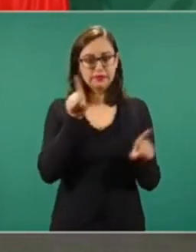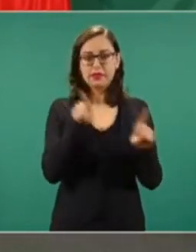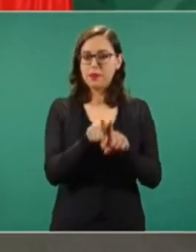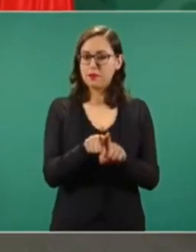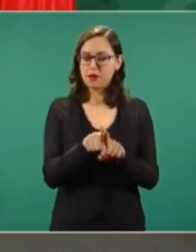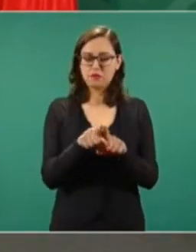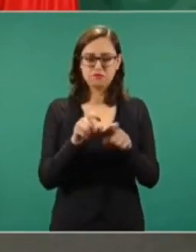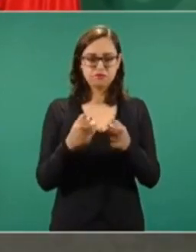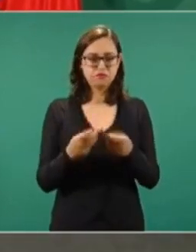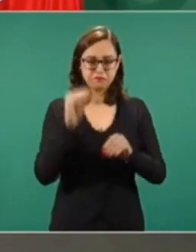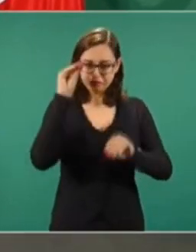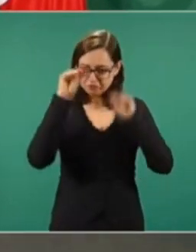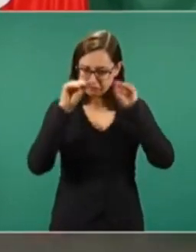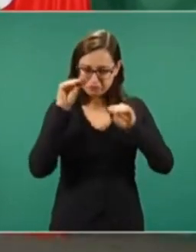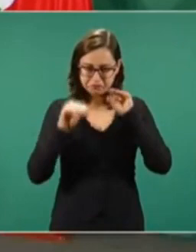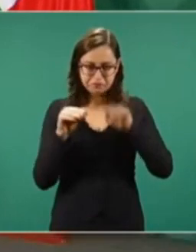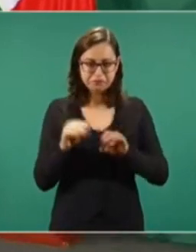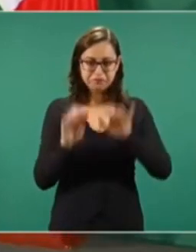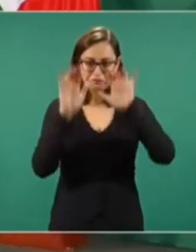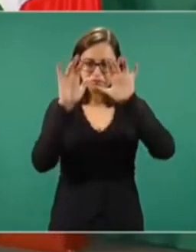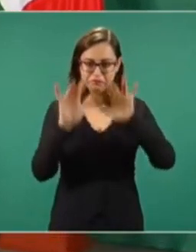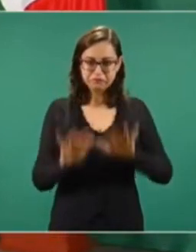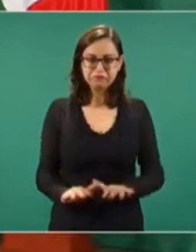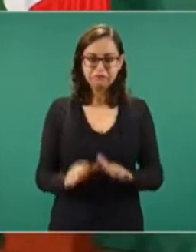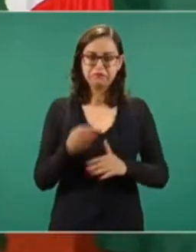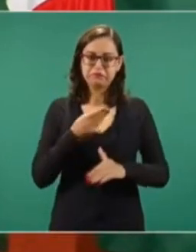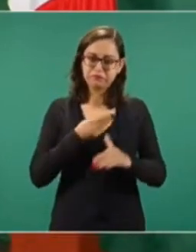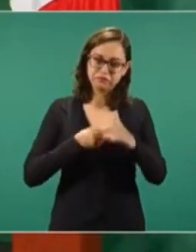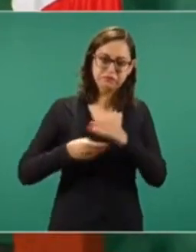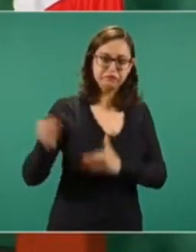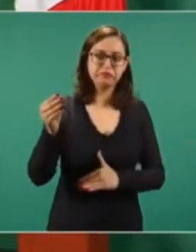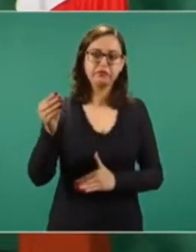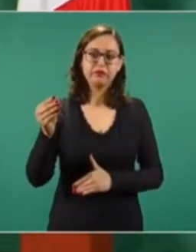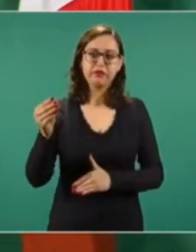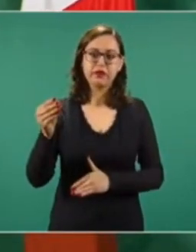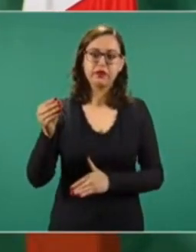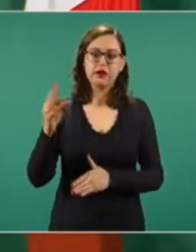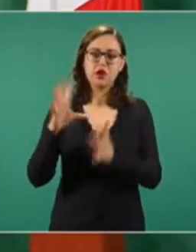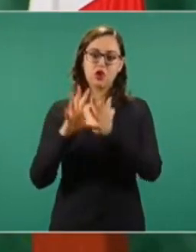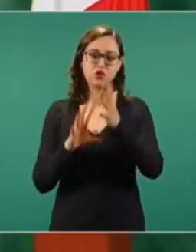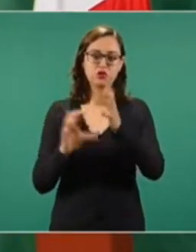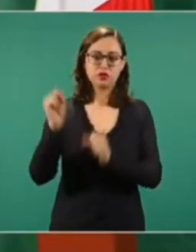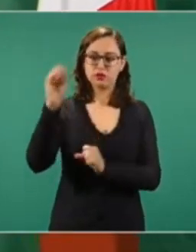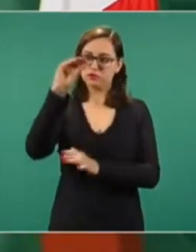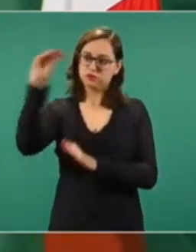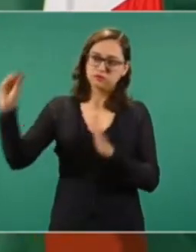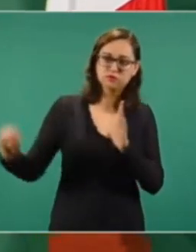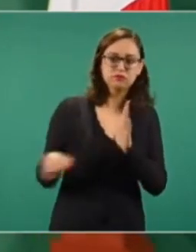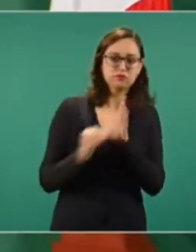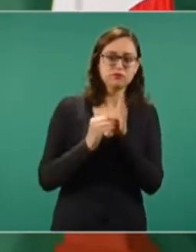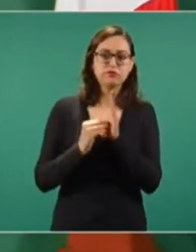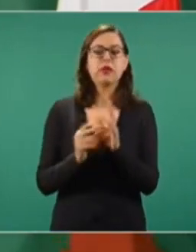el castigo por corrupción,